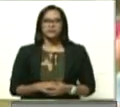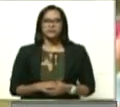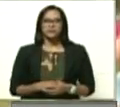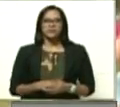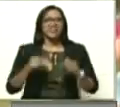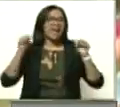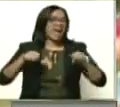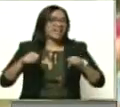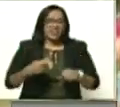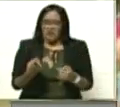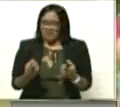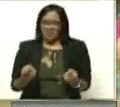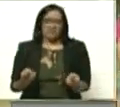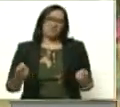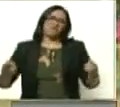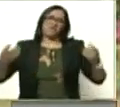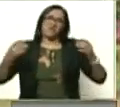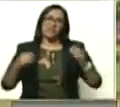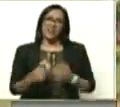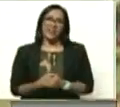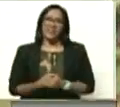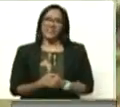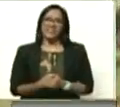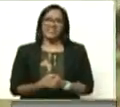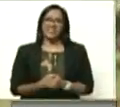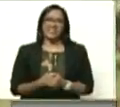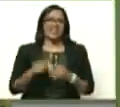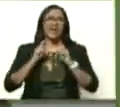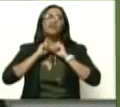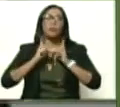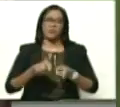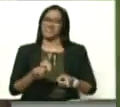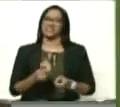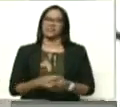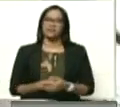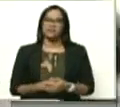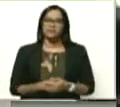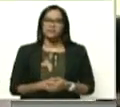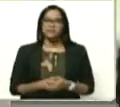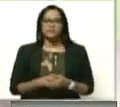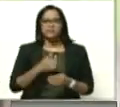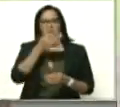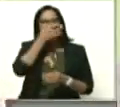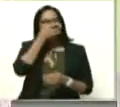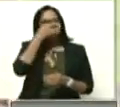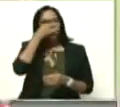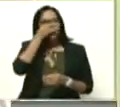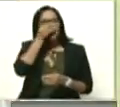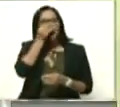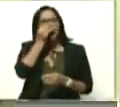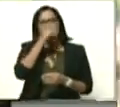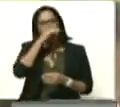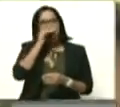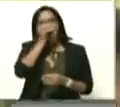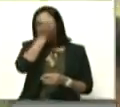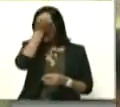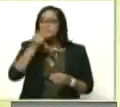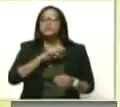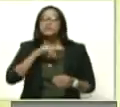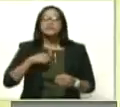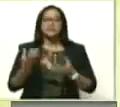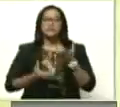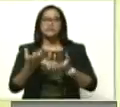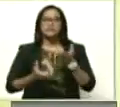que no hace falta más que todo es la luz y la carretera. Yo le cocinaba a la gente del colegio, y